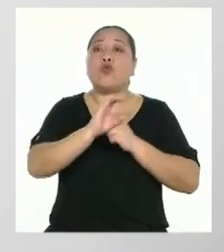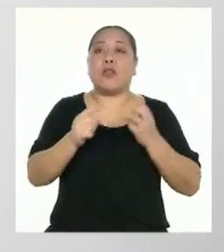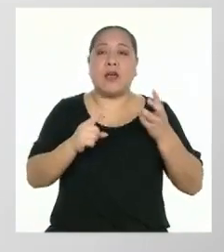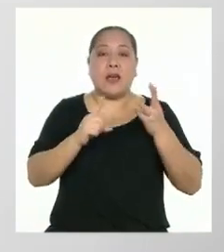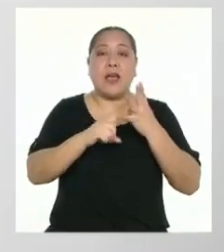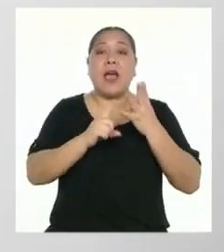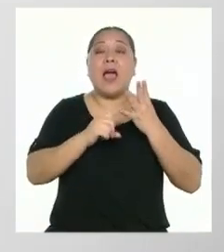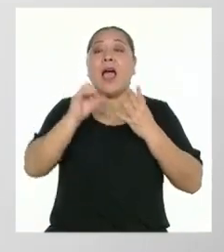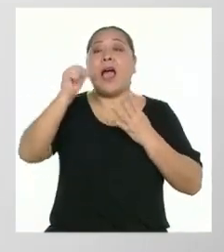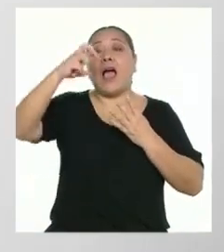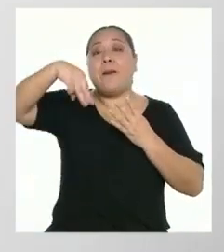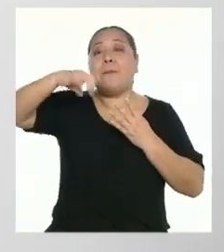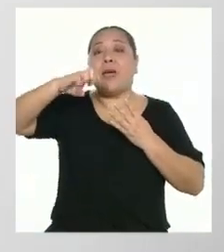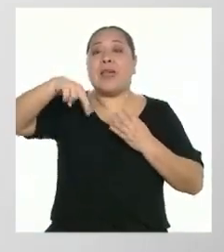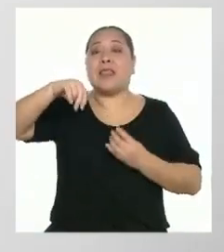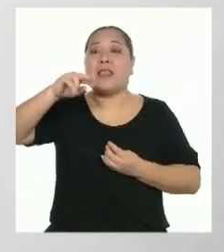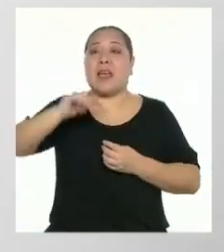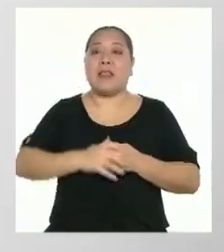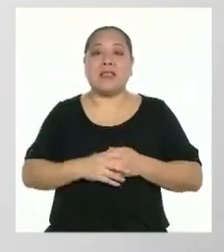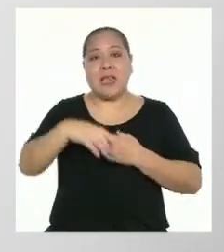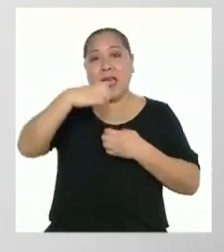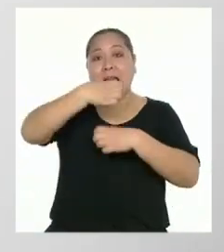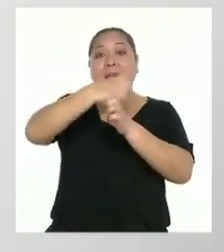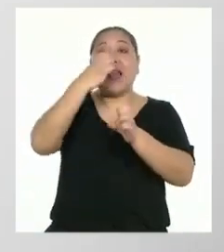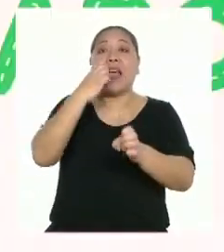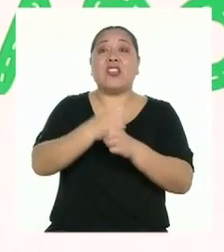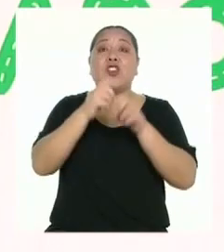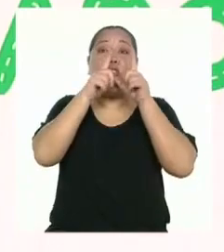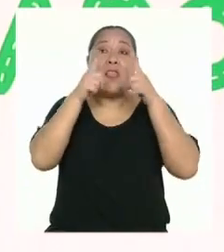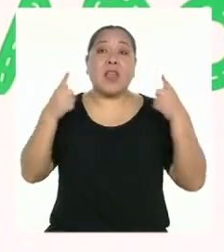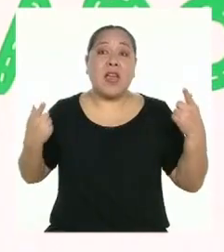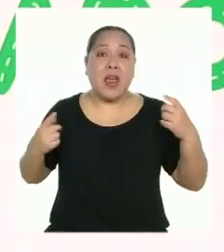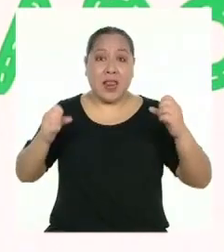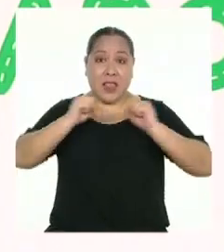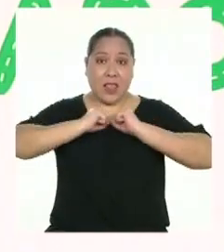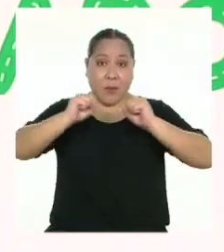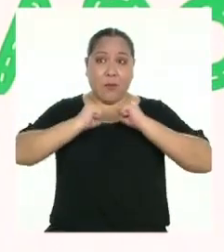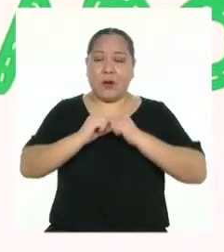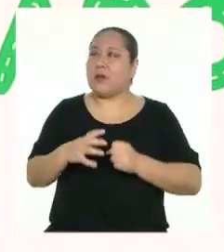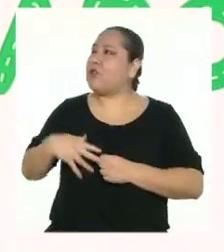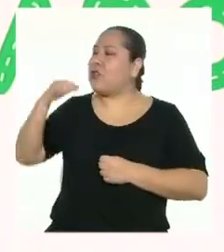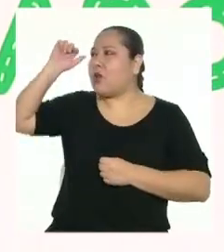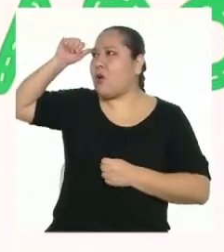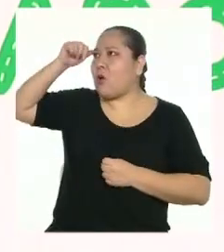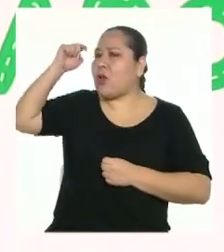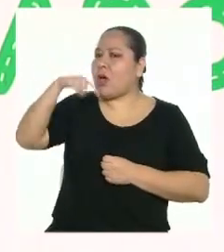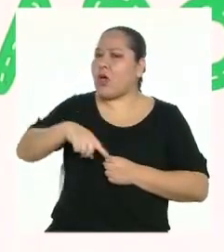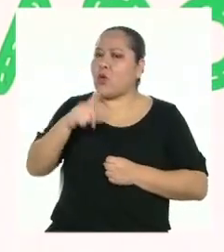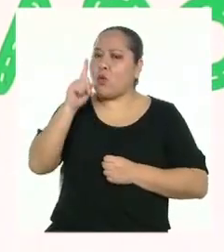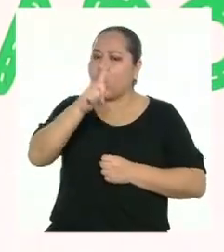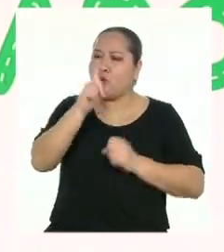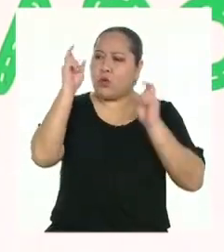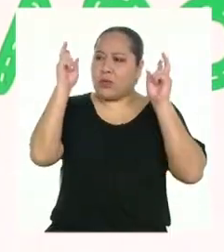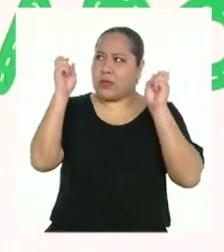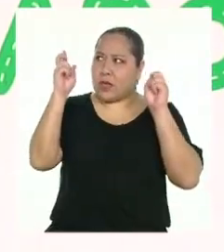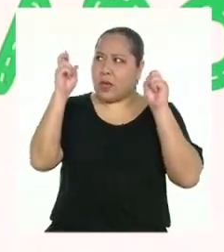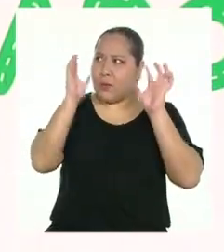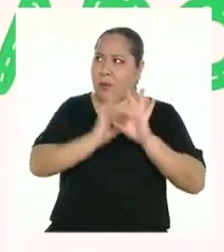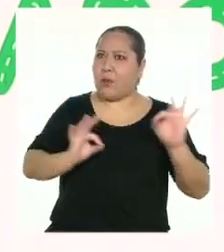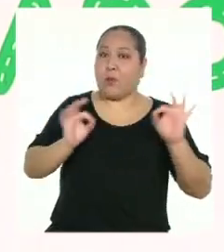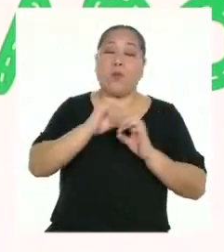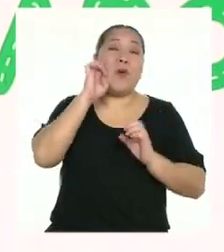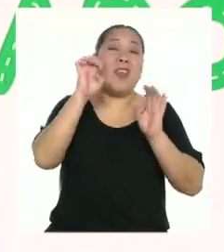amenidades, creación literaria y deportes. Recuerdo que había un eje temático. Por ejemplo, cuando